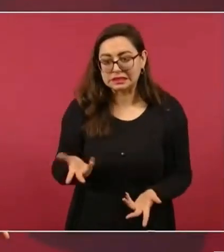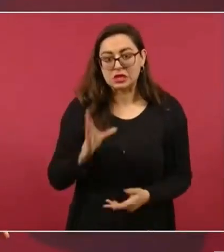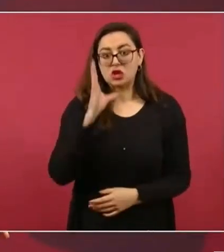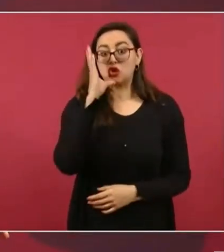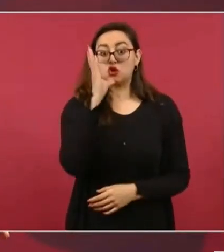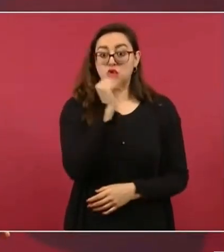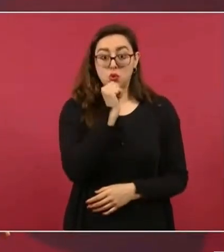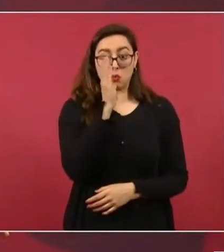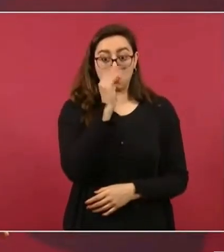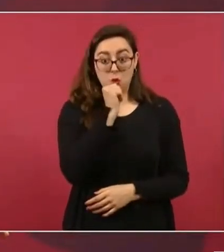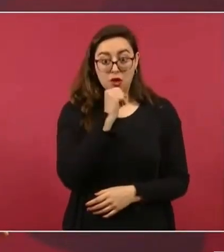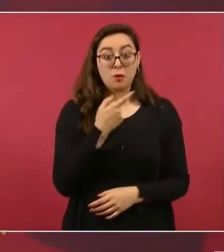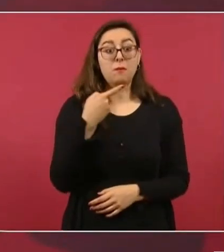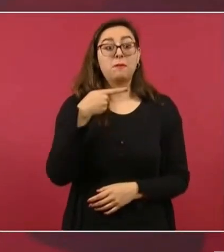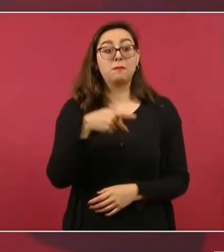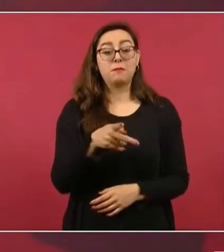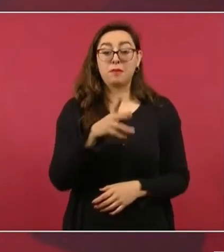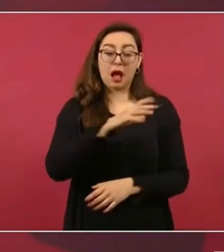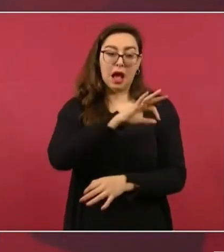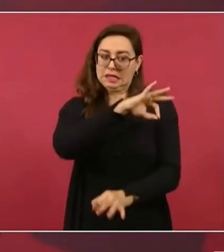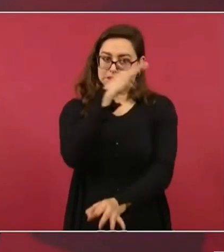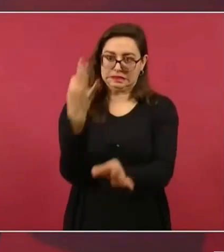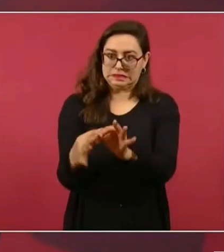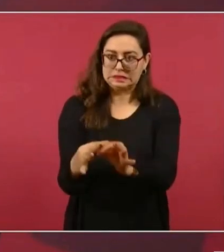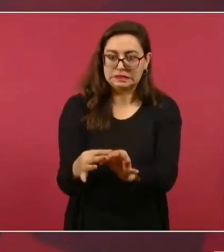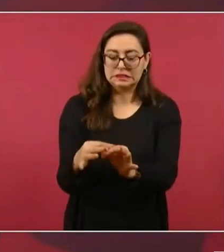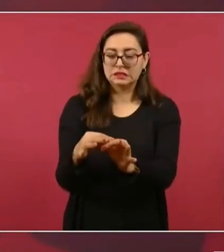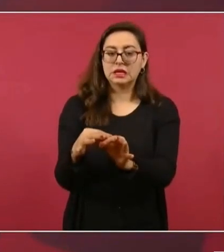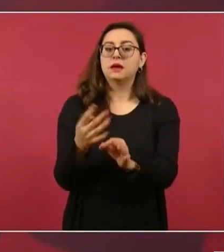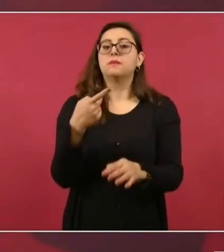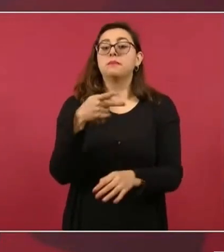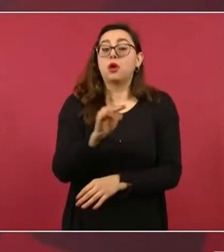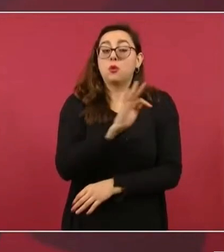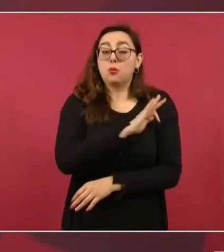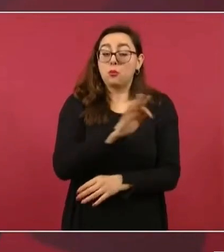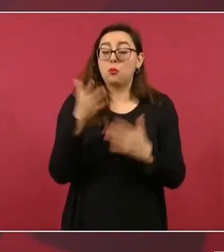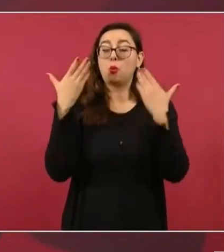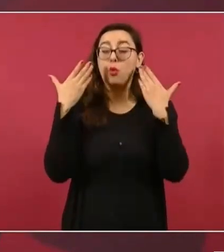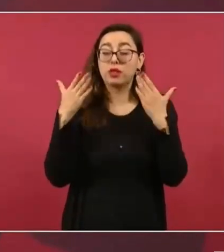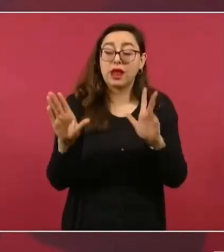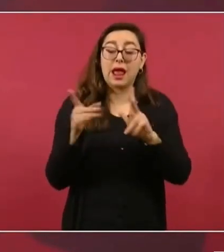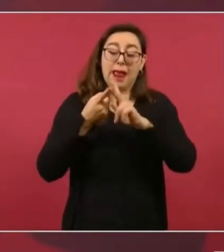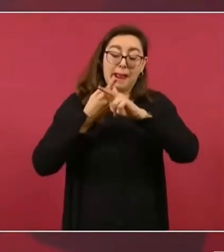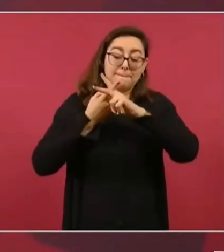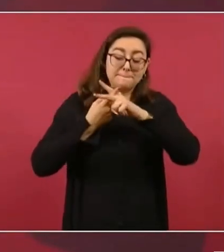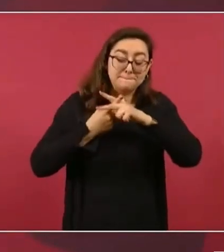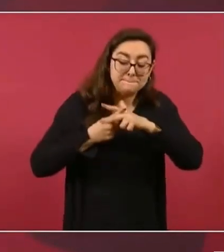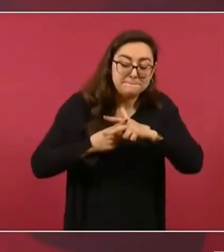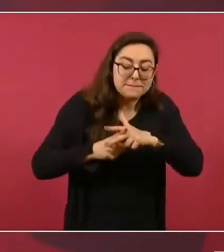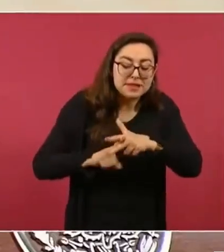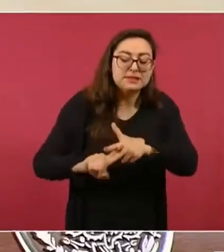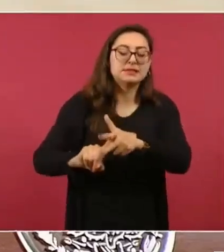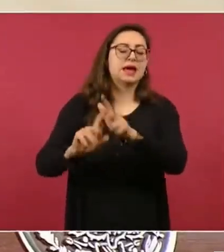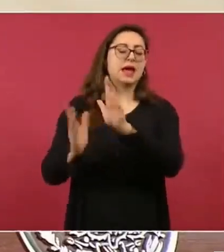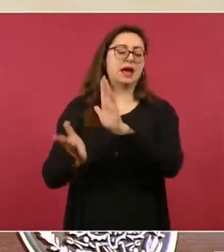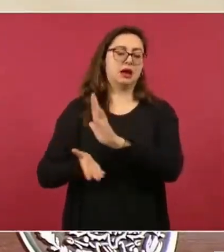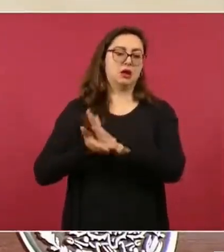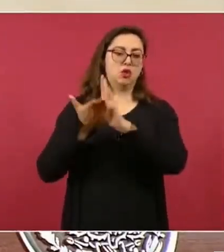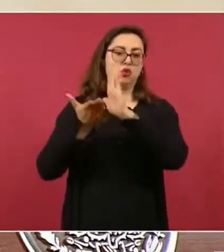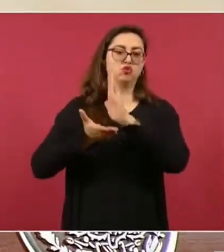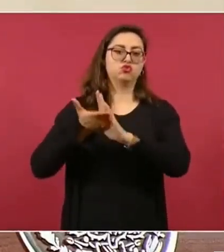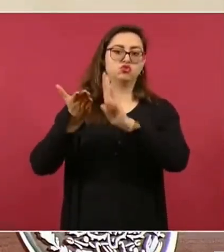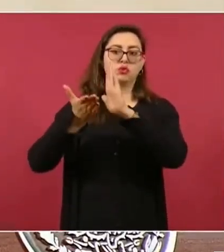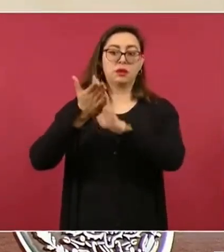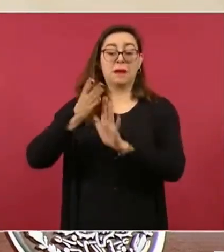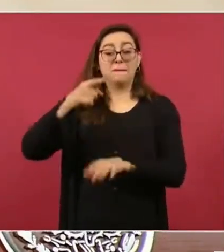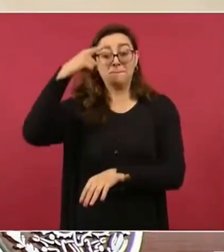pero sí podríamos dejarlo iniciado y eso ayudaría mucho a descargar todo